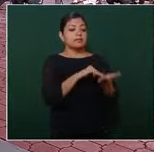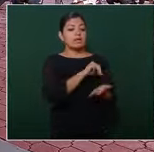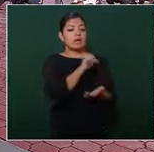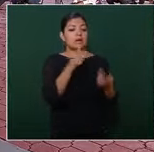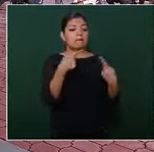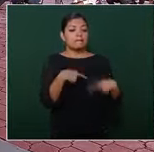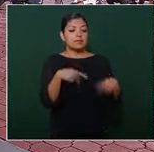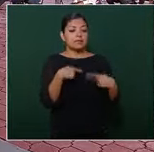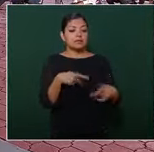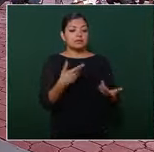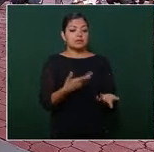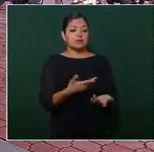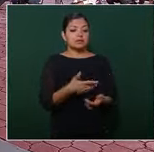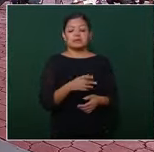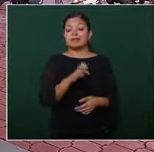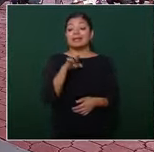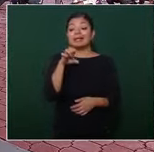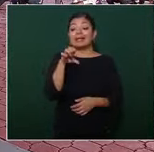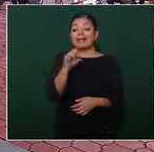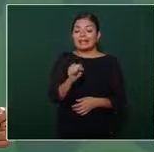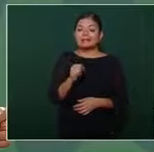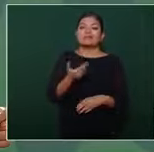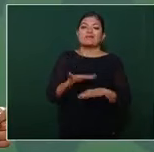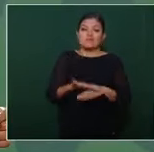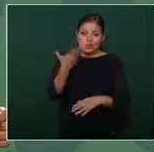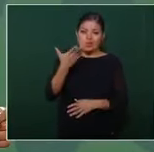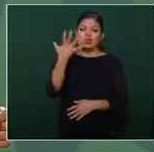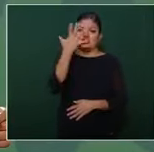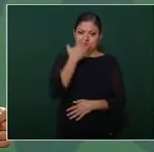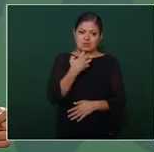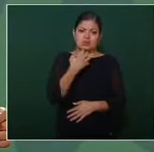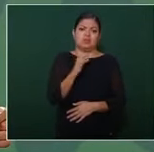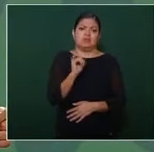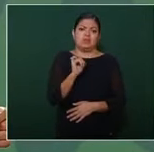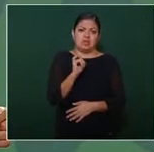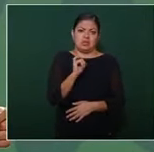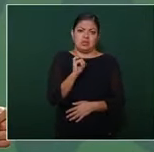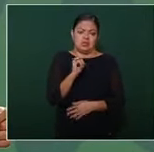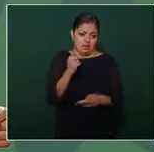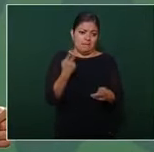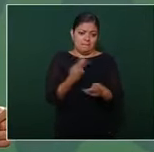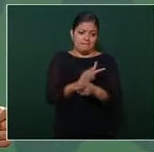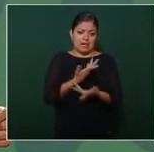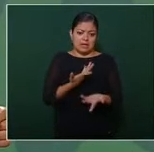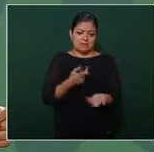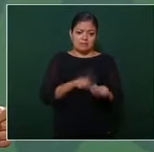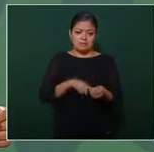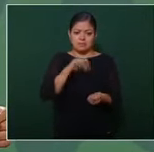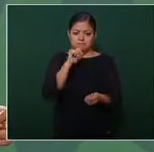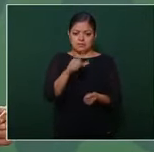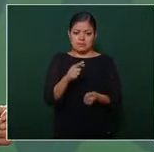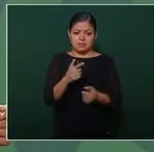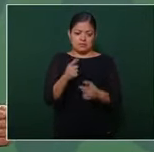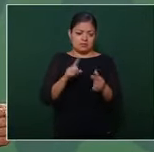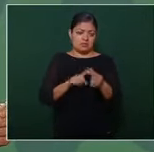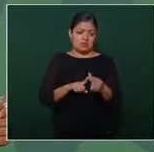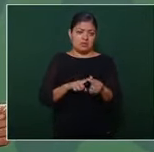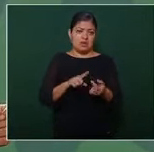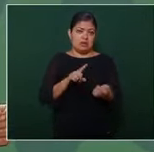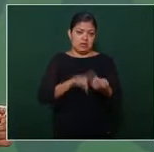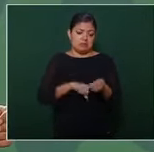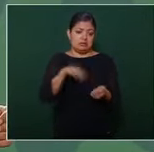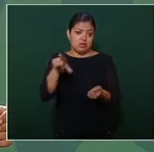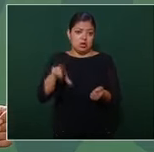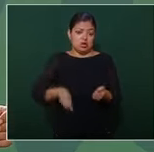autoridades? que es muy lamentable lo que sucede como lo acaba de expresar el